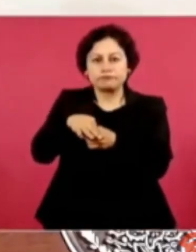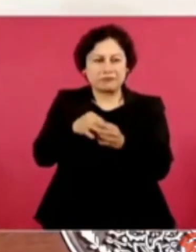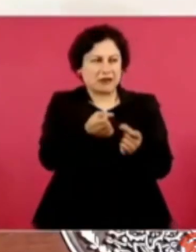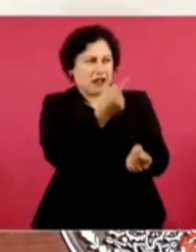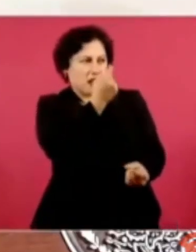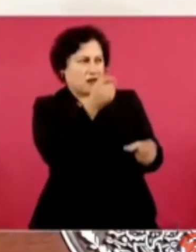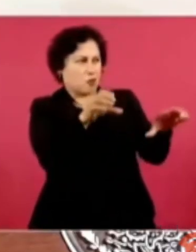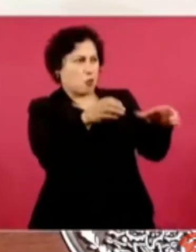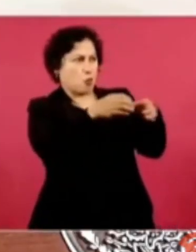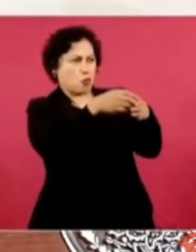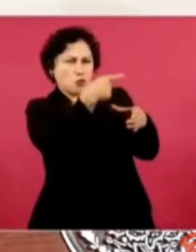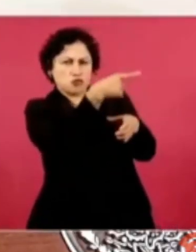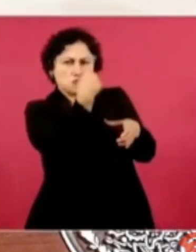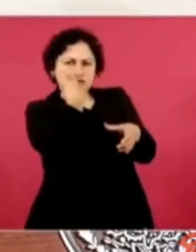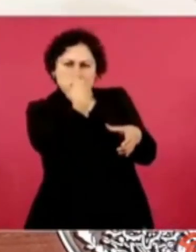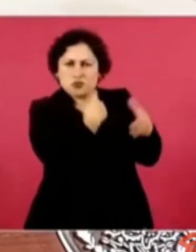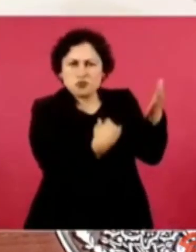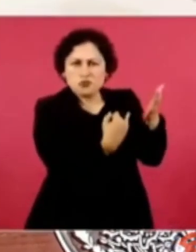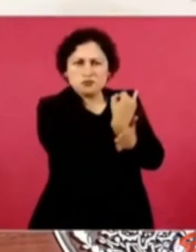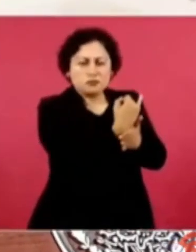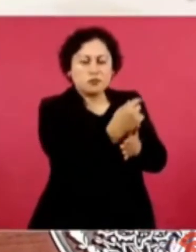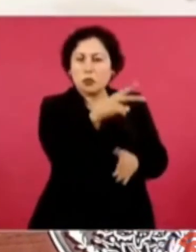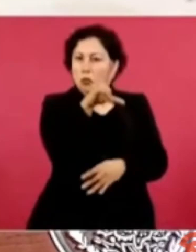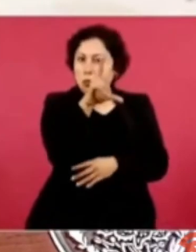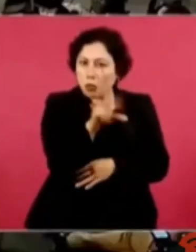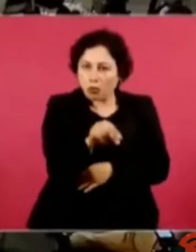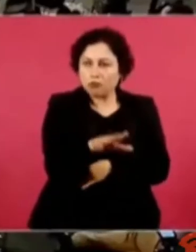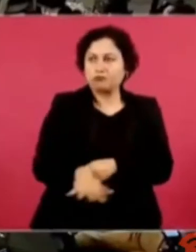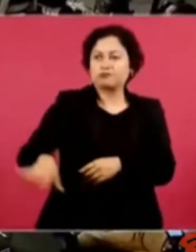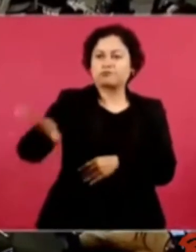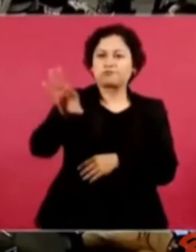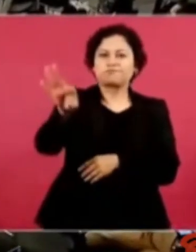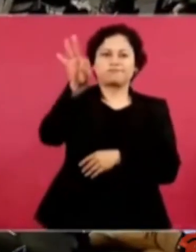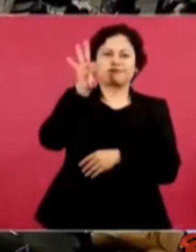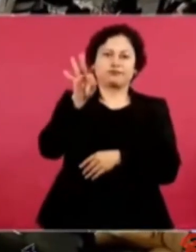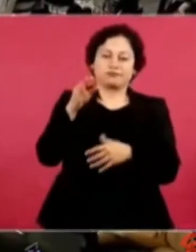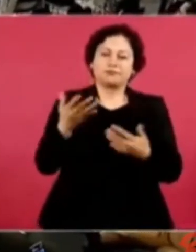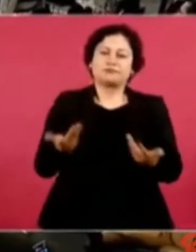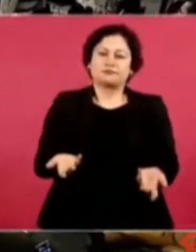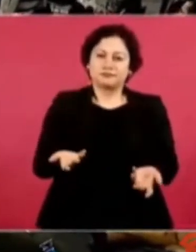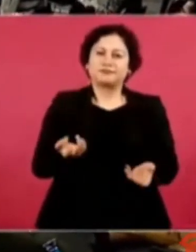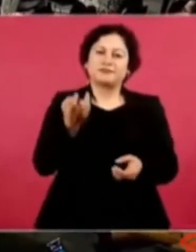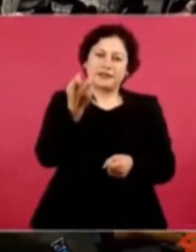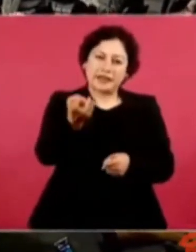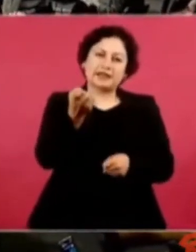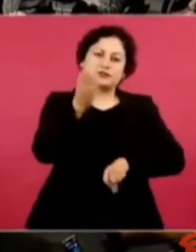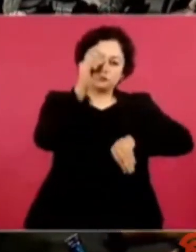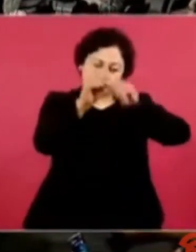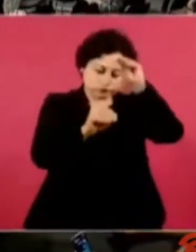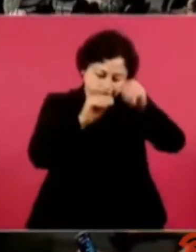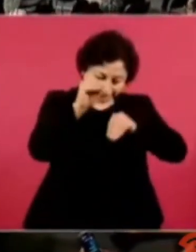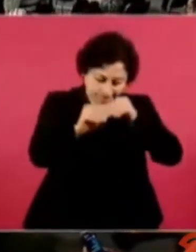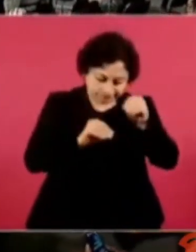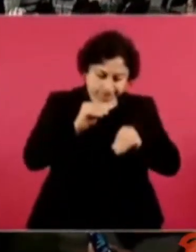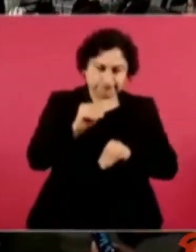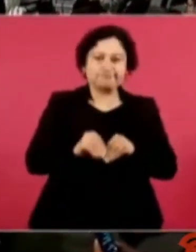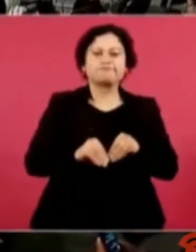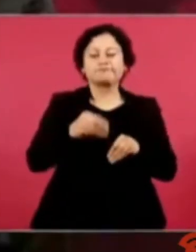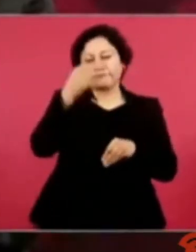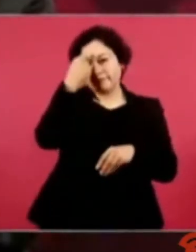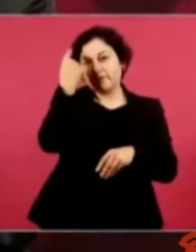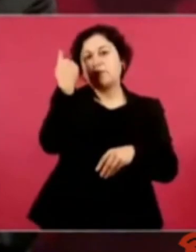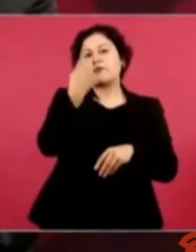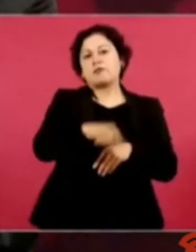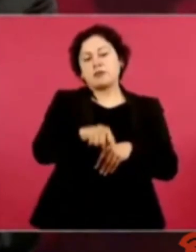Entonces, esto es lo que se ha venido haciendo en materia de